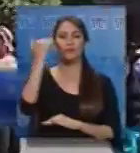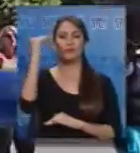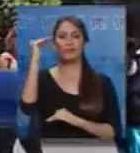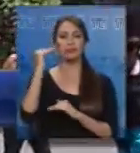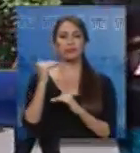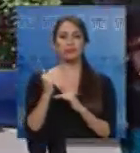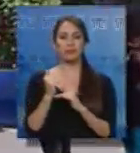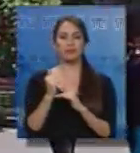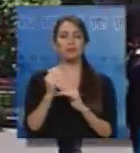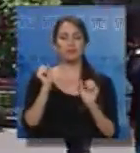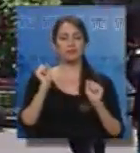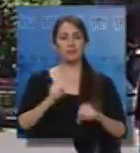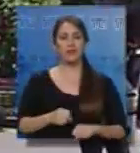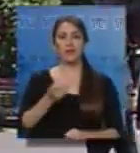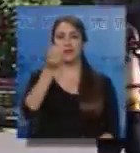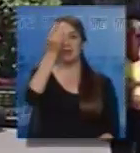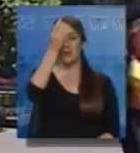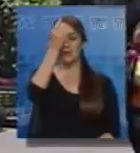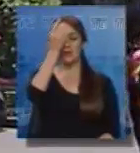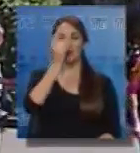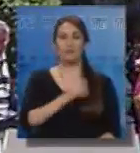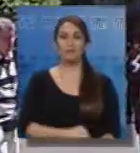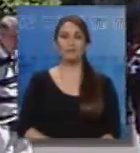significativamente la deuda pública.